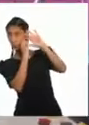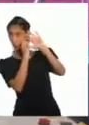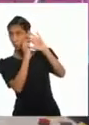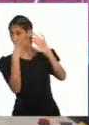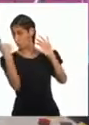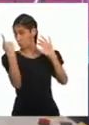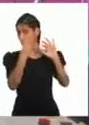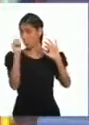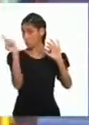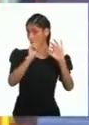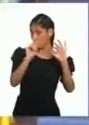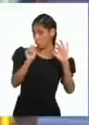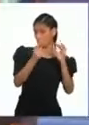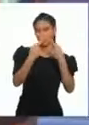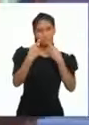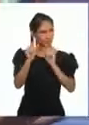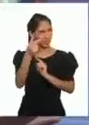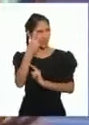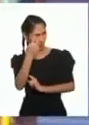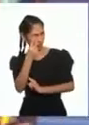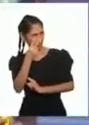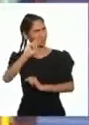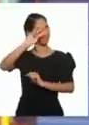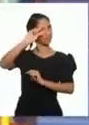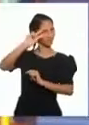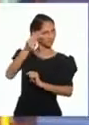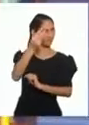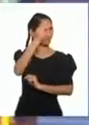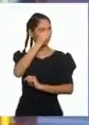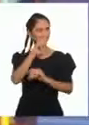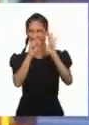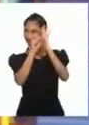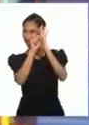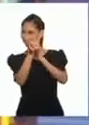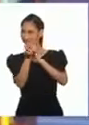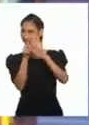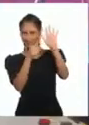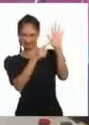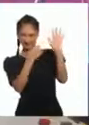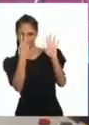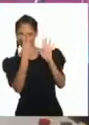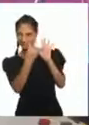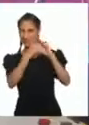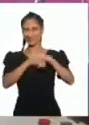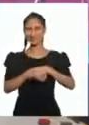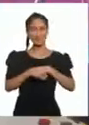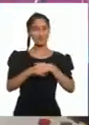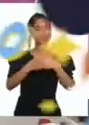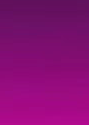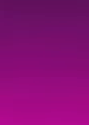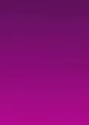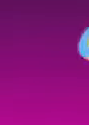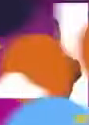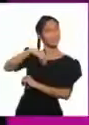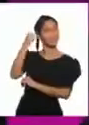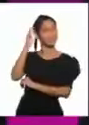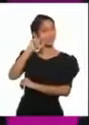solito. Veamos la segunda parte del video, entonces. ¡Macabón!